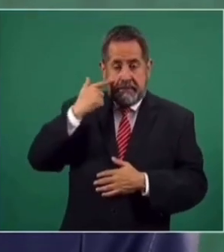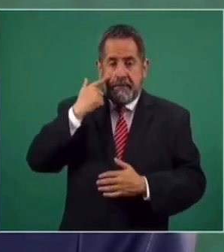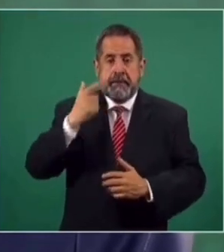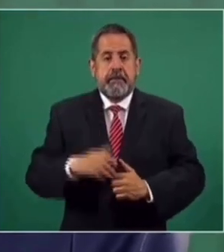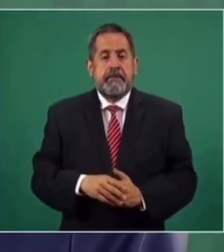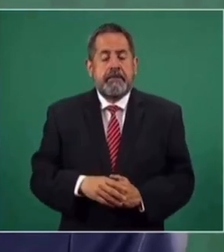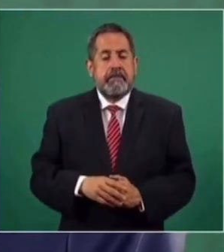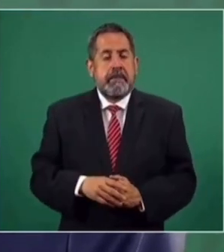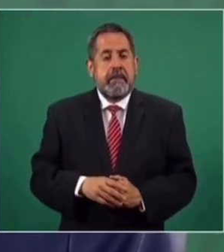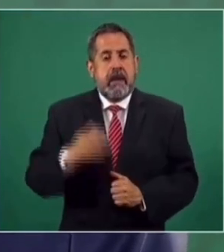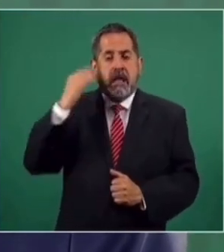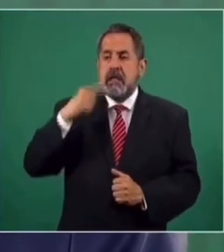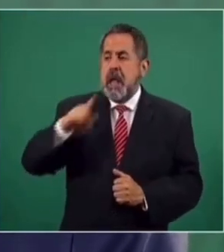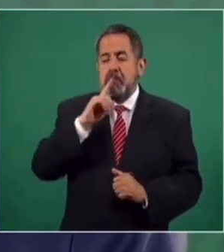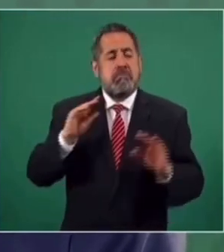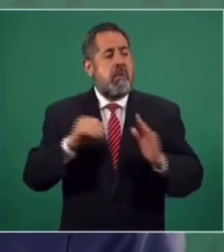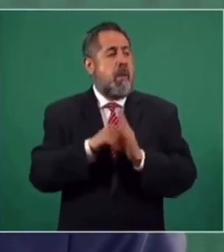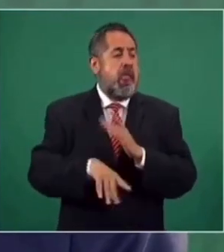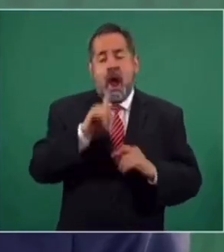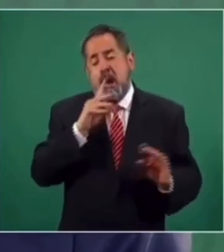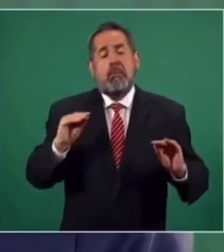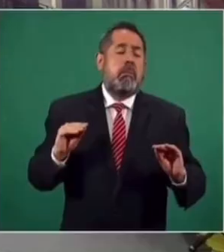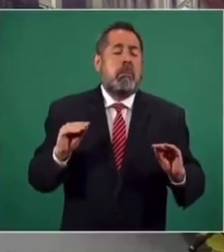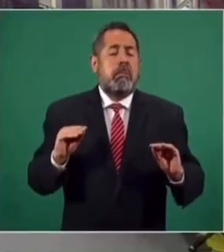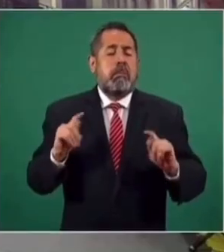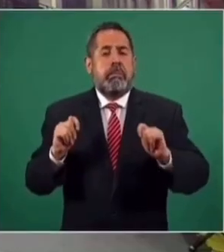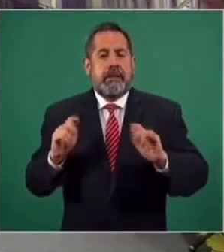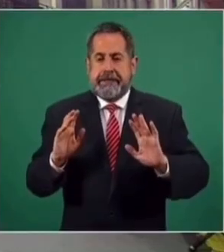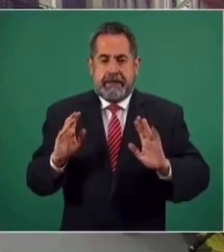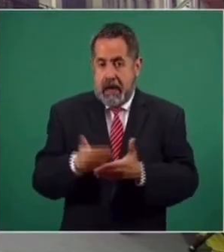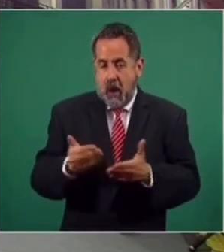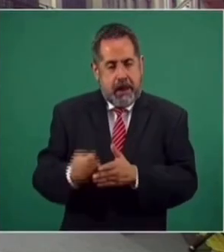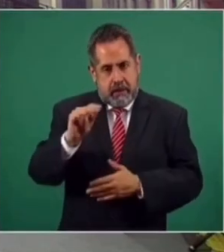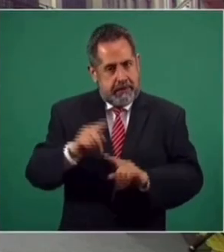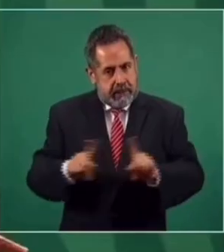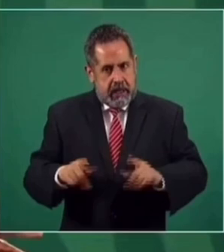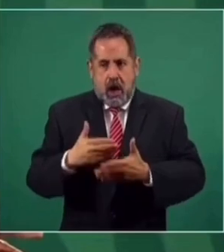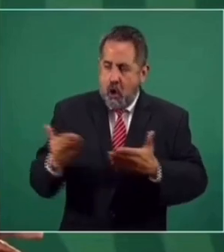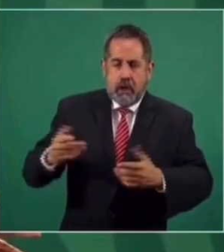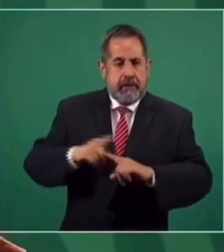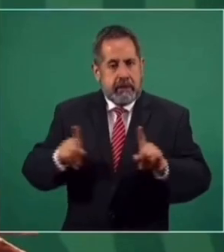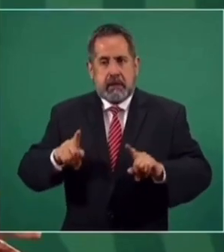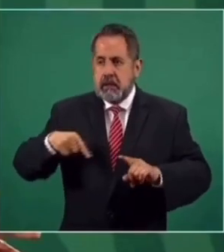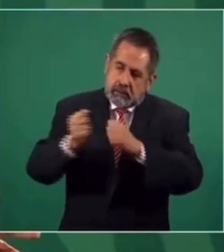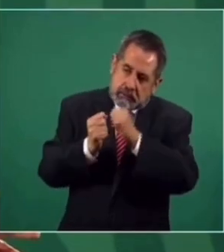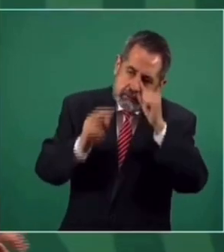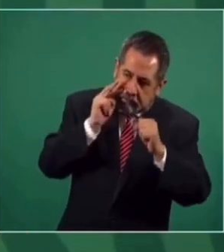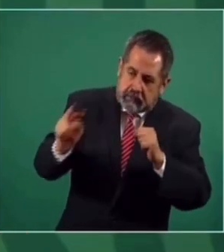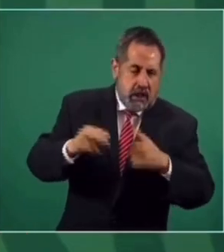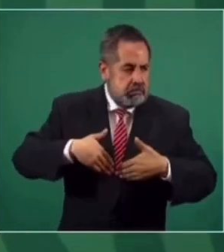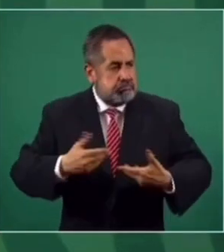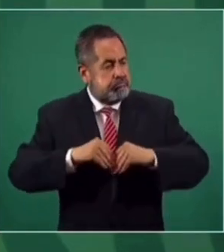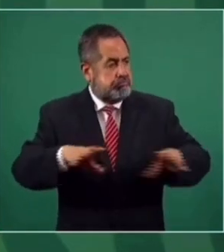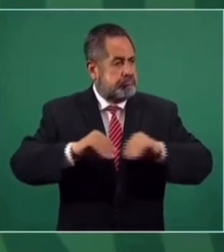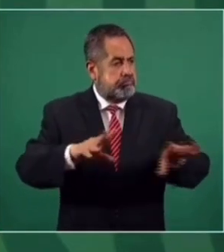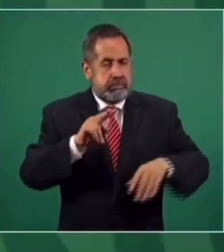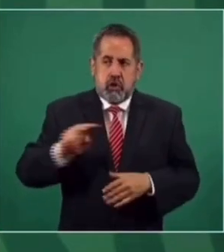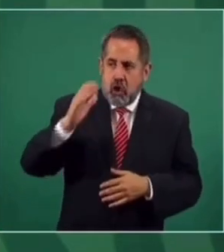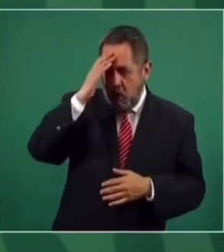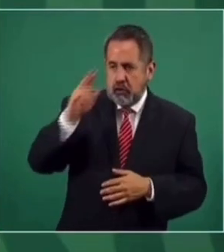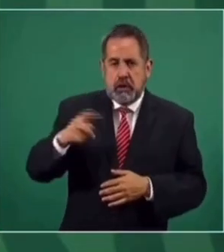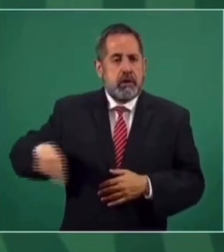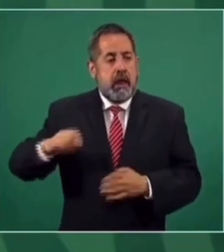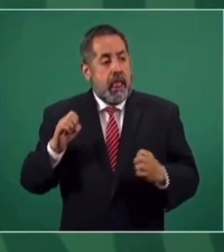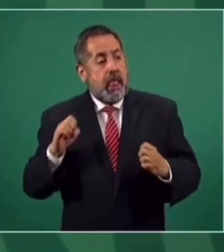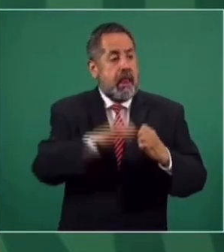antes había silencio por completo, pero ahora no, ahora la vida pública tiene que ser cada vez más pública, no se puede